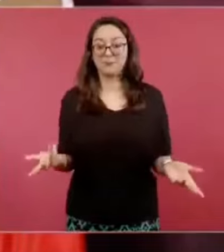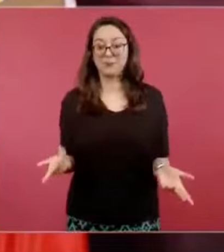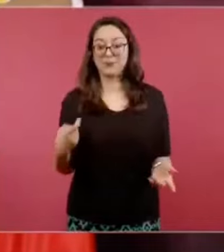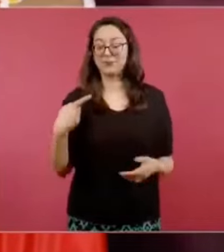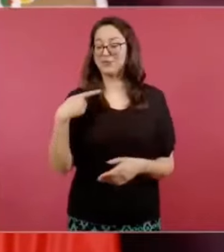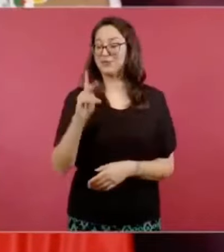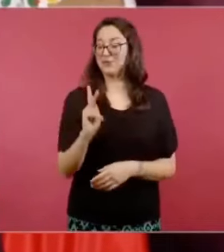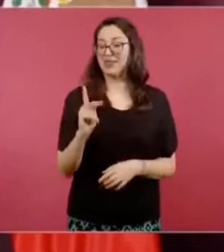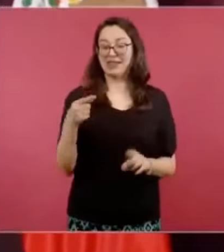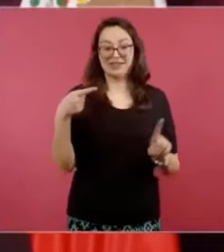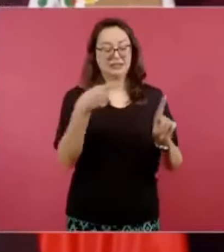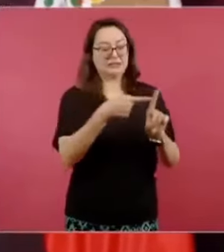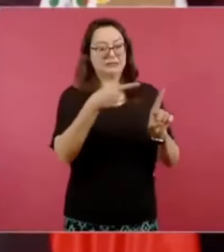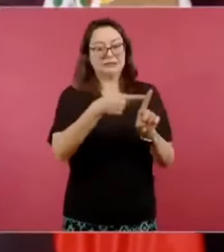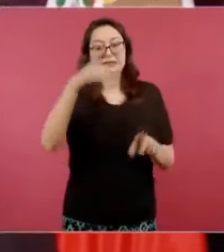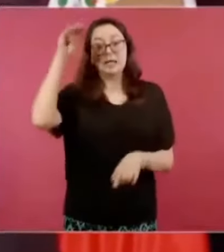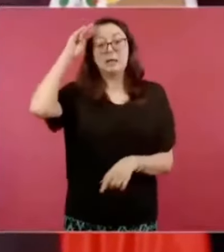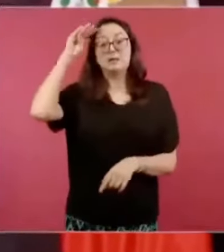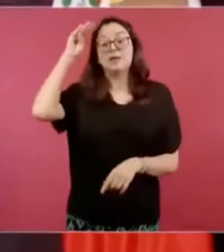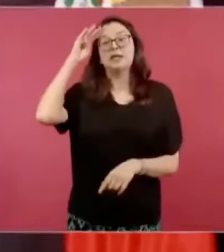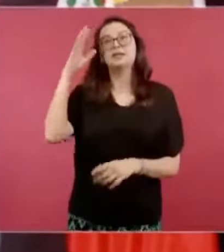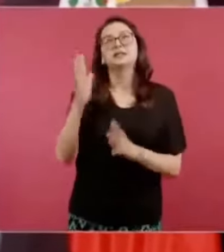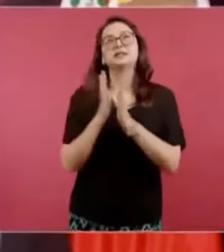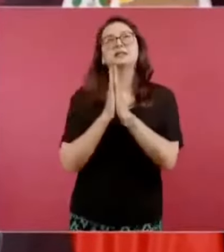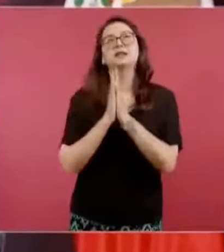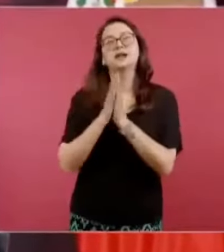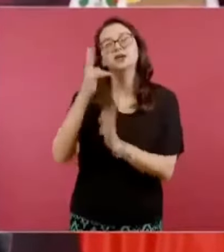una ilusión,